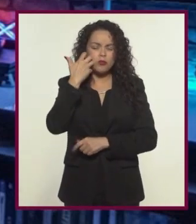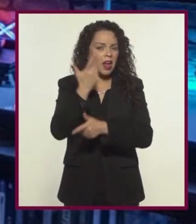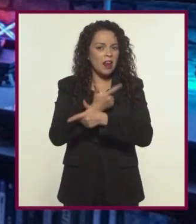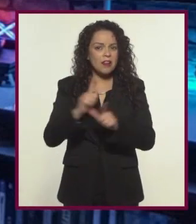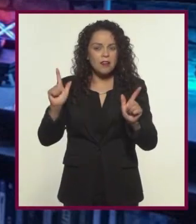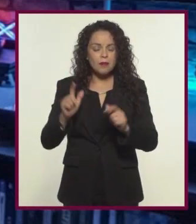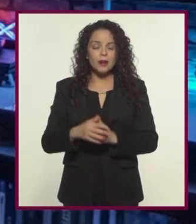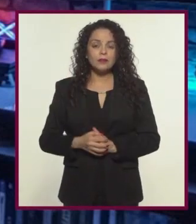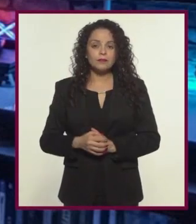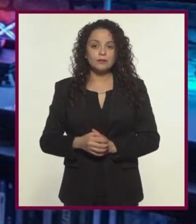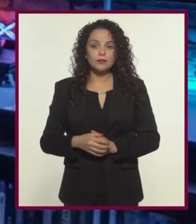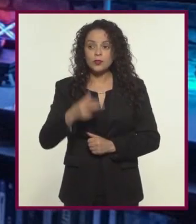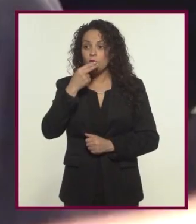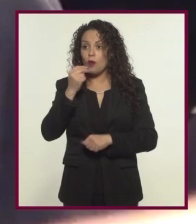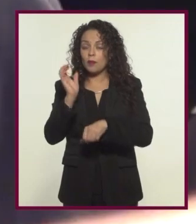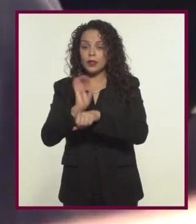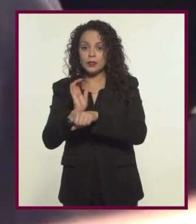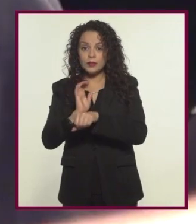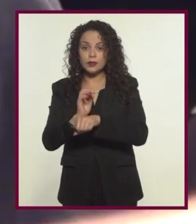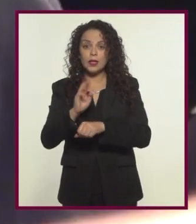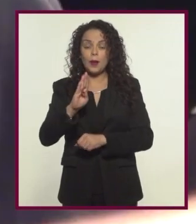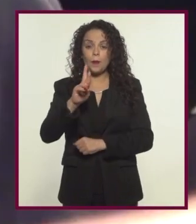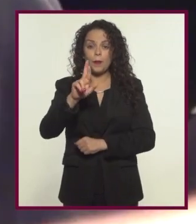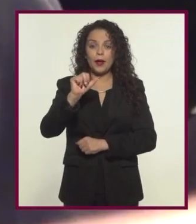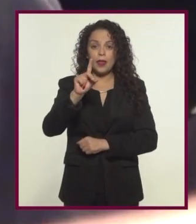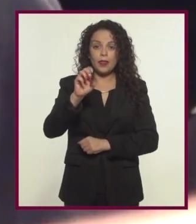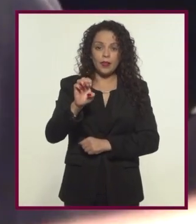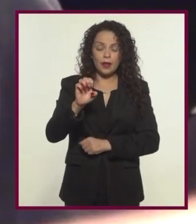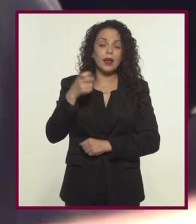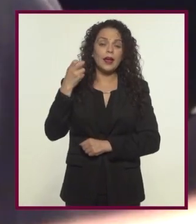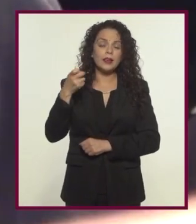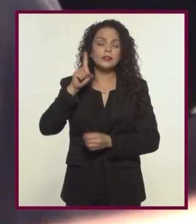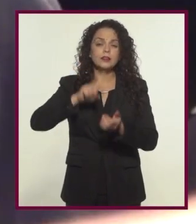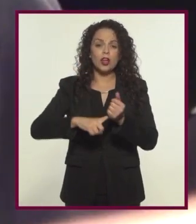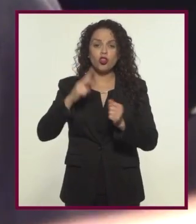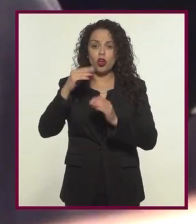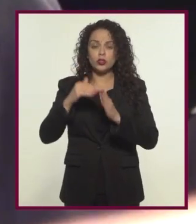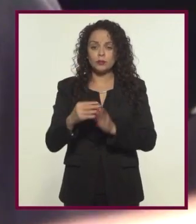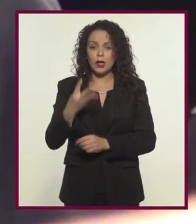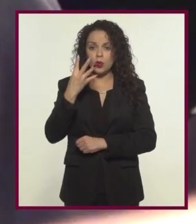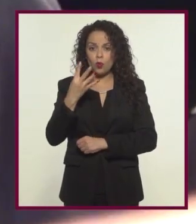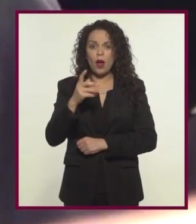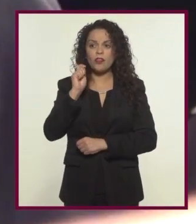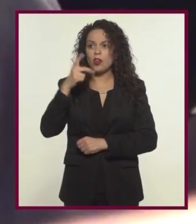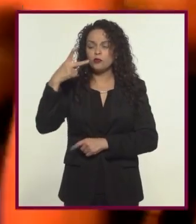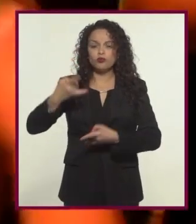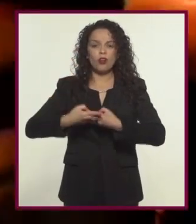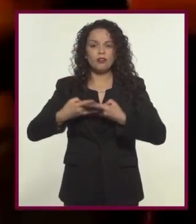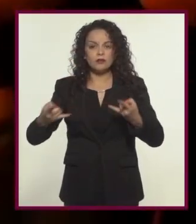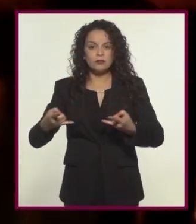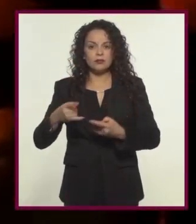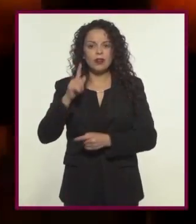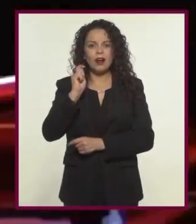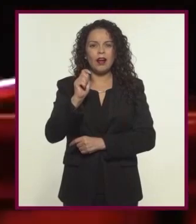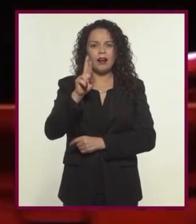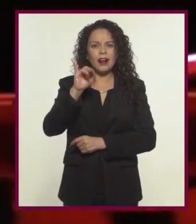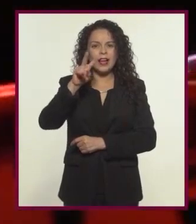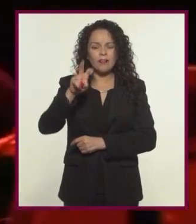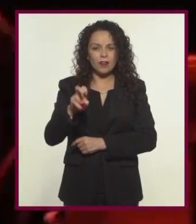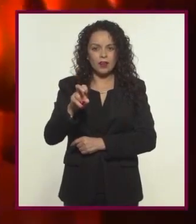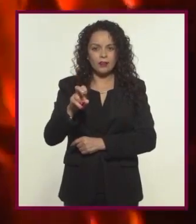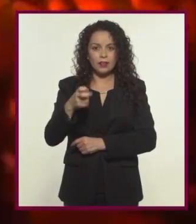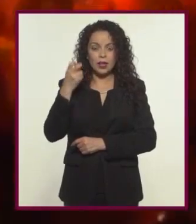versiones de la obra como quiera El cineasta y ciberactivista Brett Gaylor lanzó en 2004 la primera versión de su